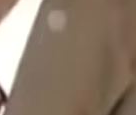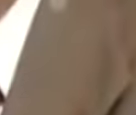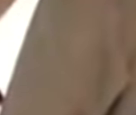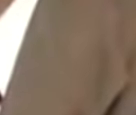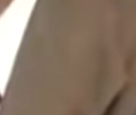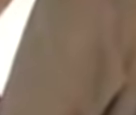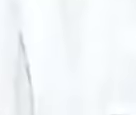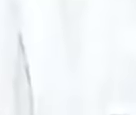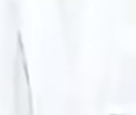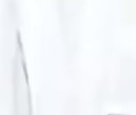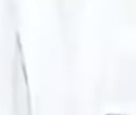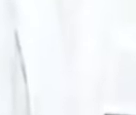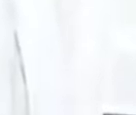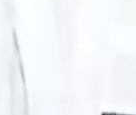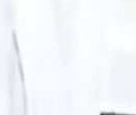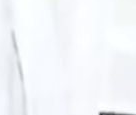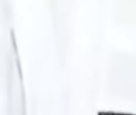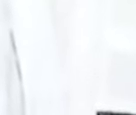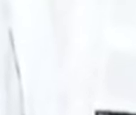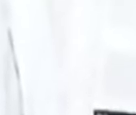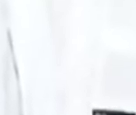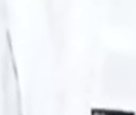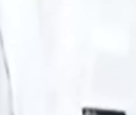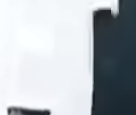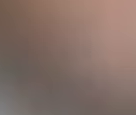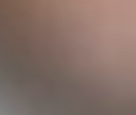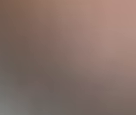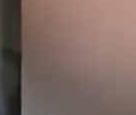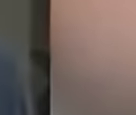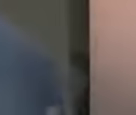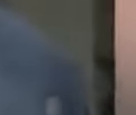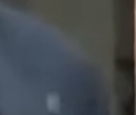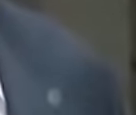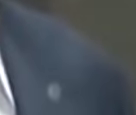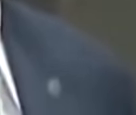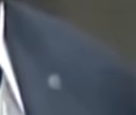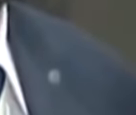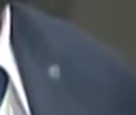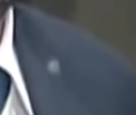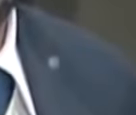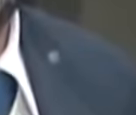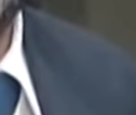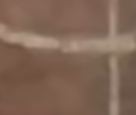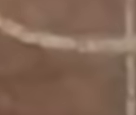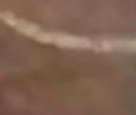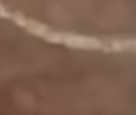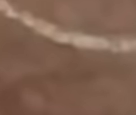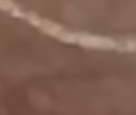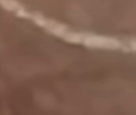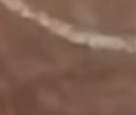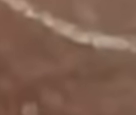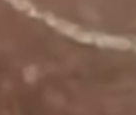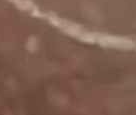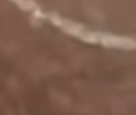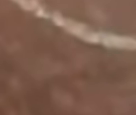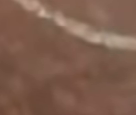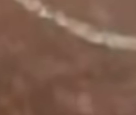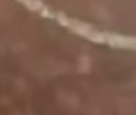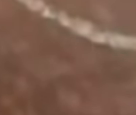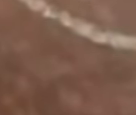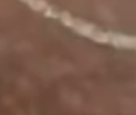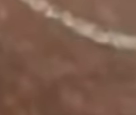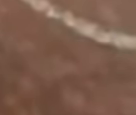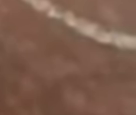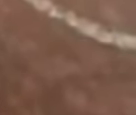obrera hombre radical de verdad revolucionario de verdad leal unitario irreverente y que darán sus